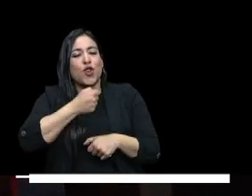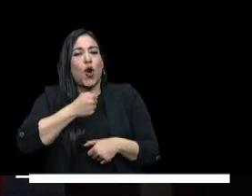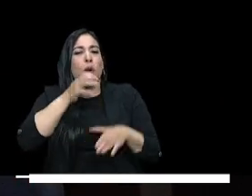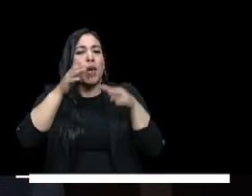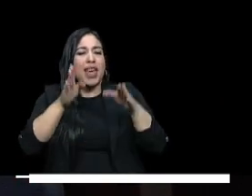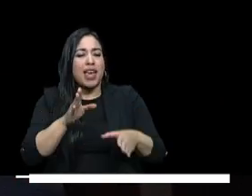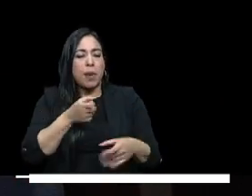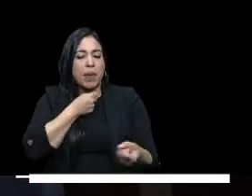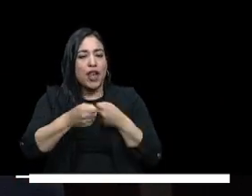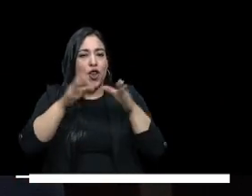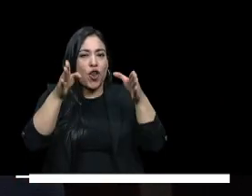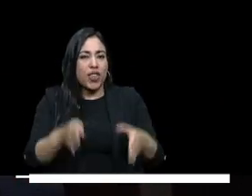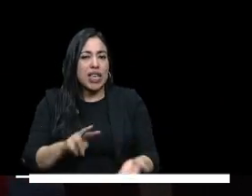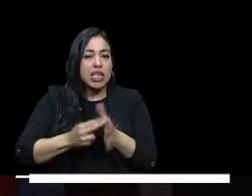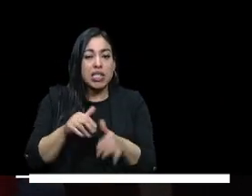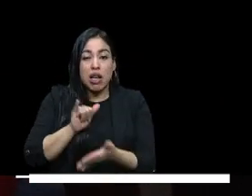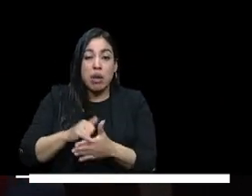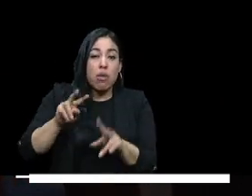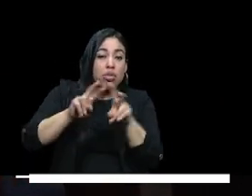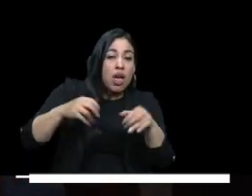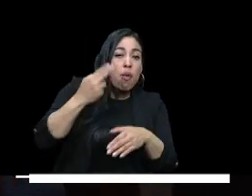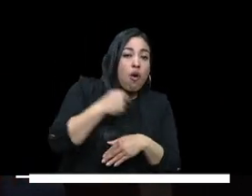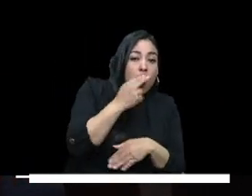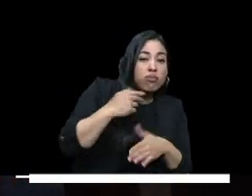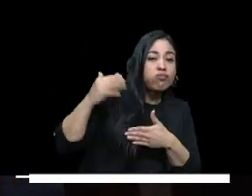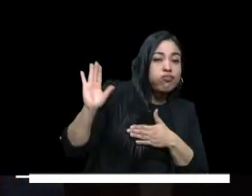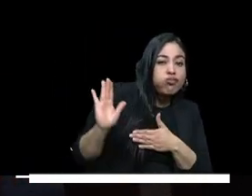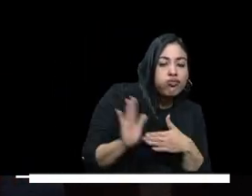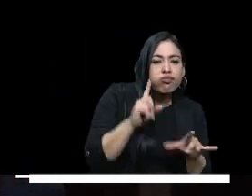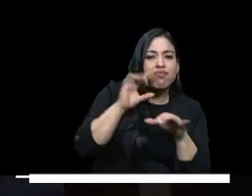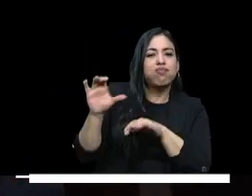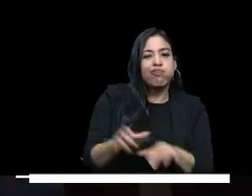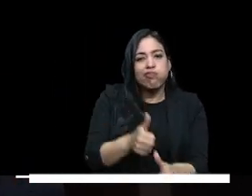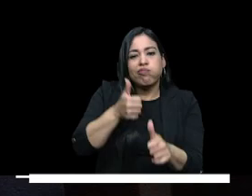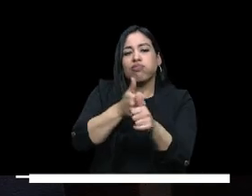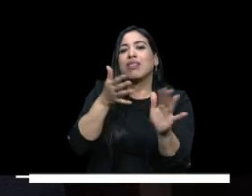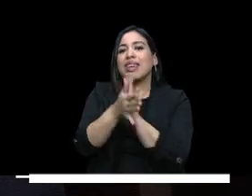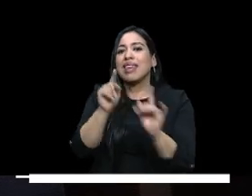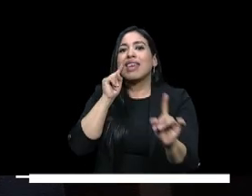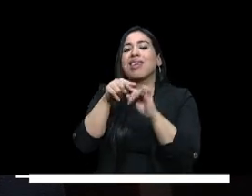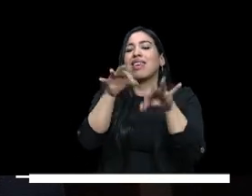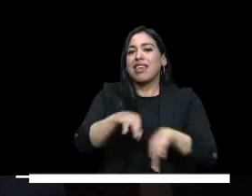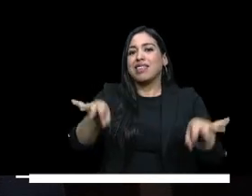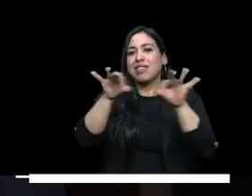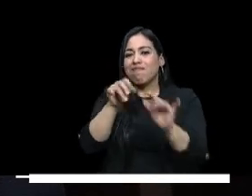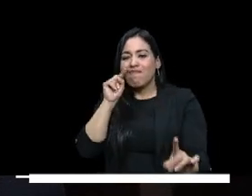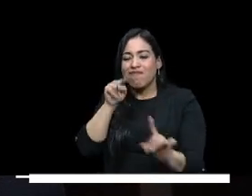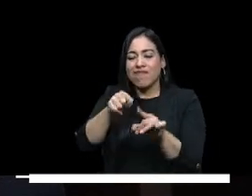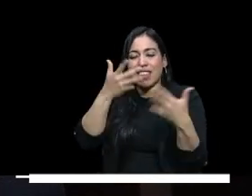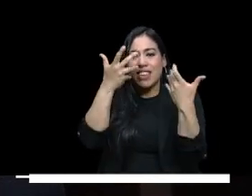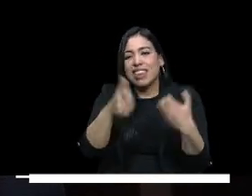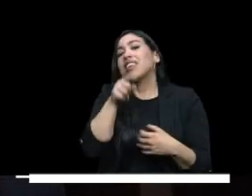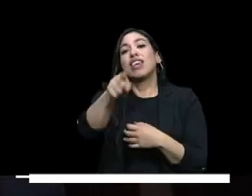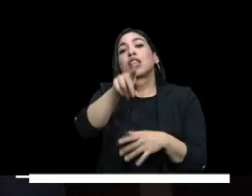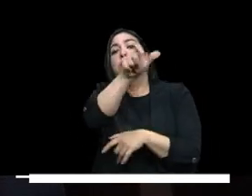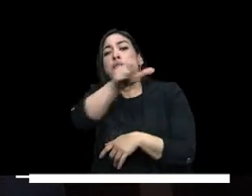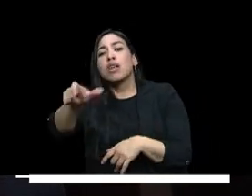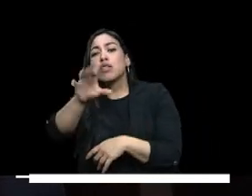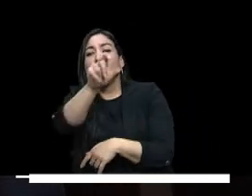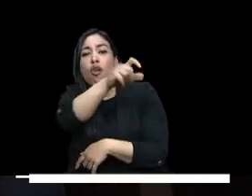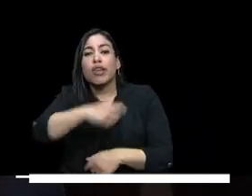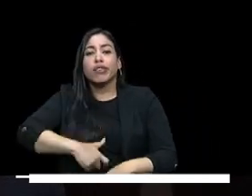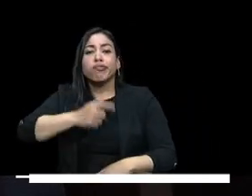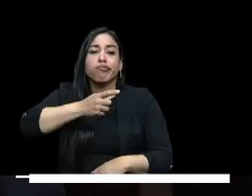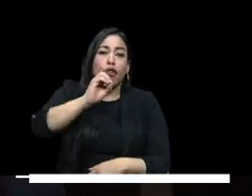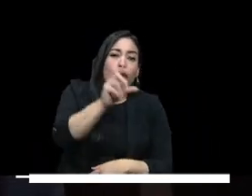periodista para hacerle seguimiento a todos estos compromisos y es eso a lo que estamos apostándole a que todos los